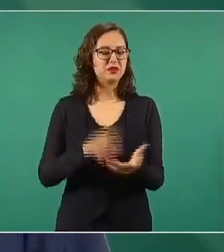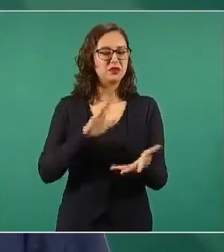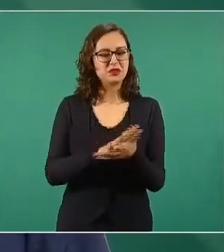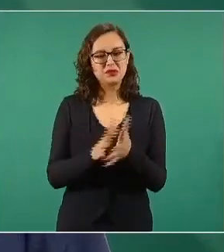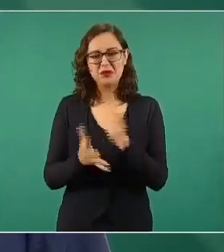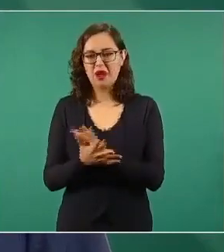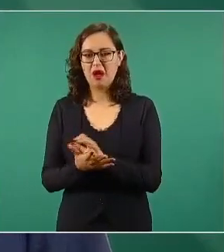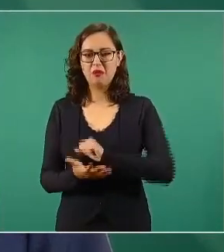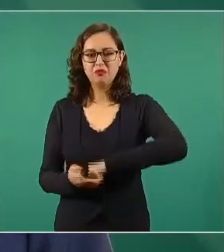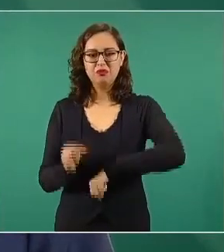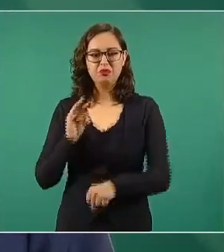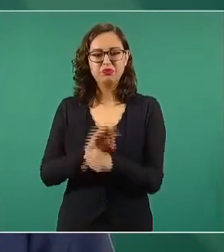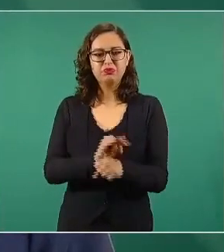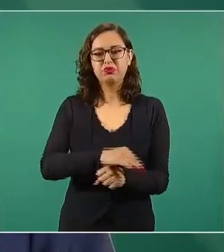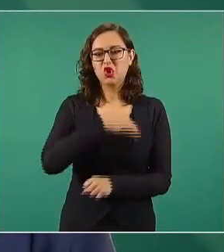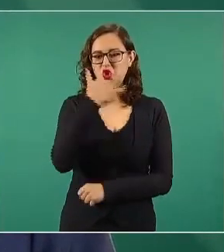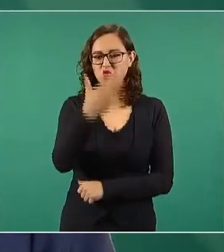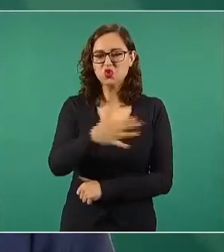corrupción.